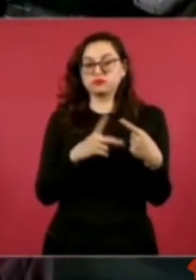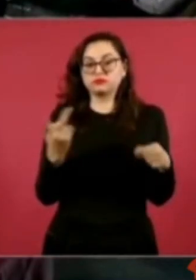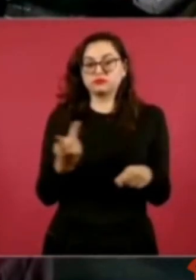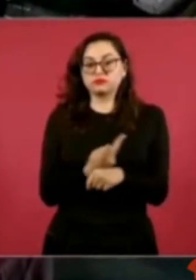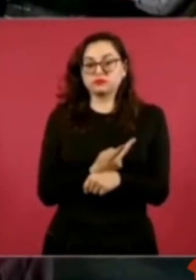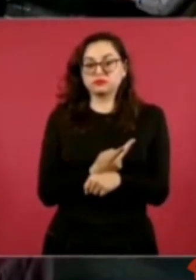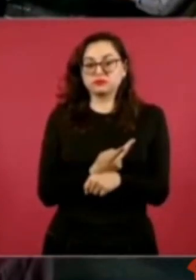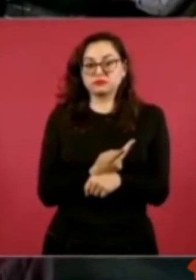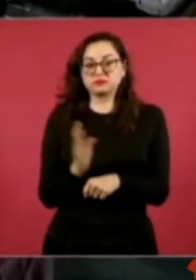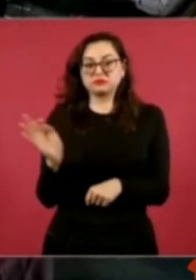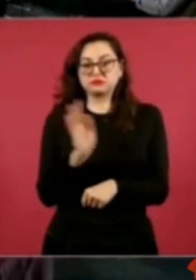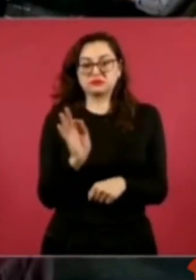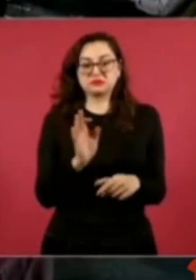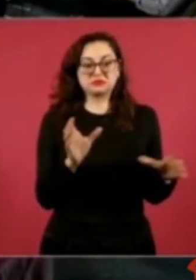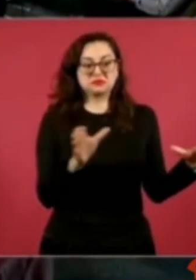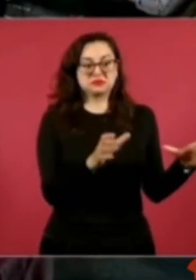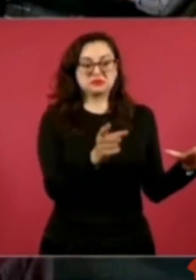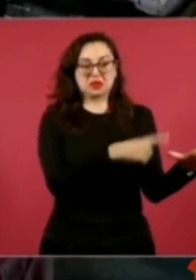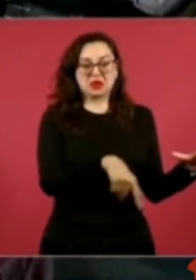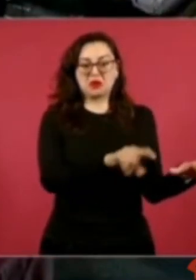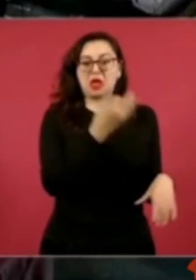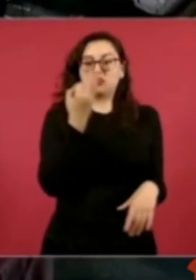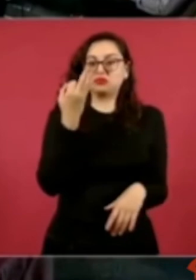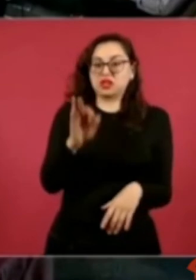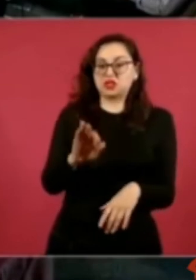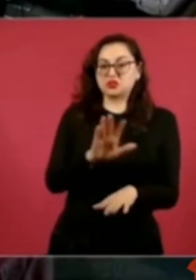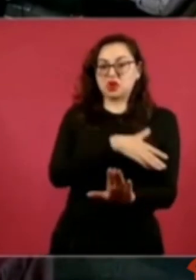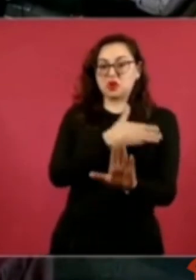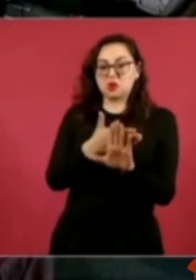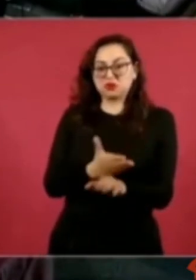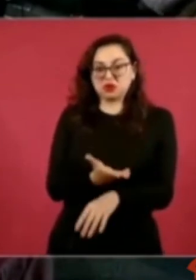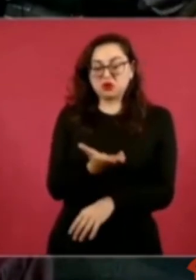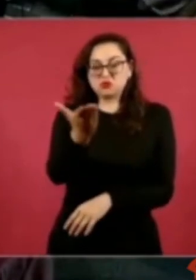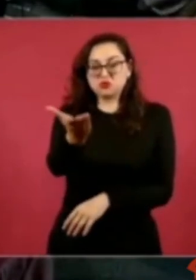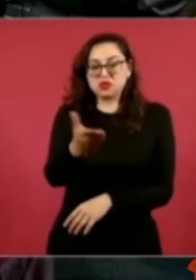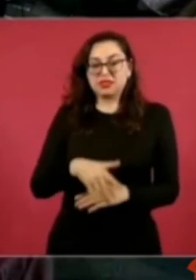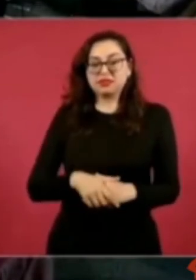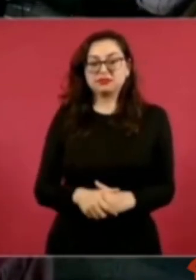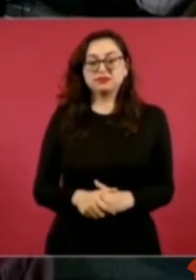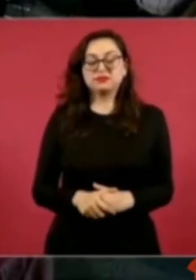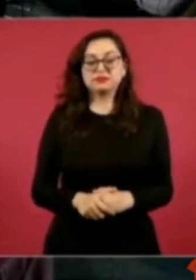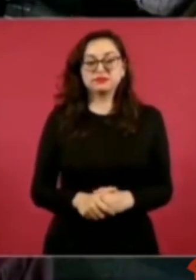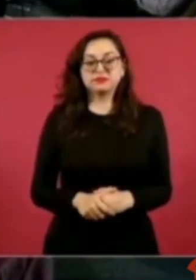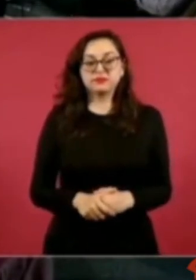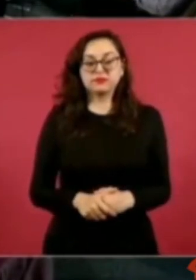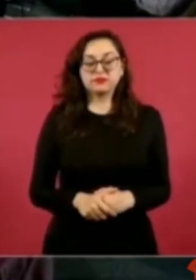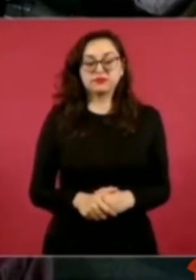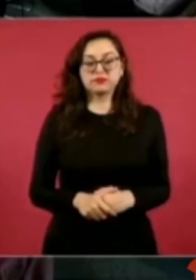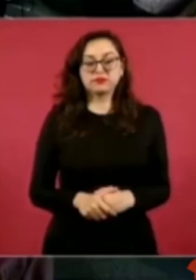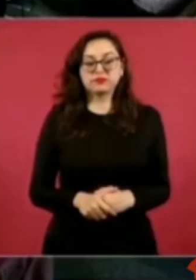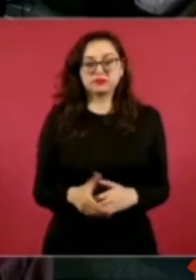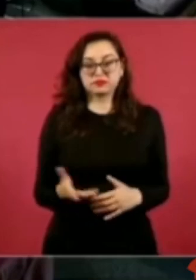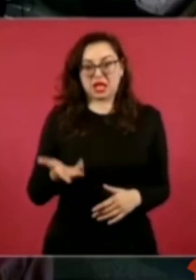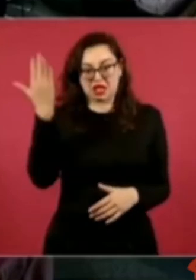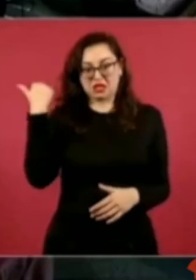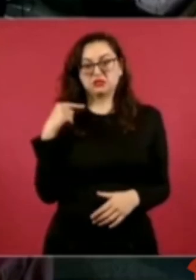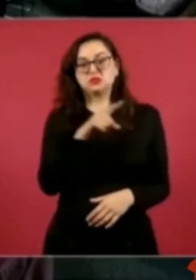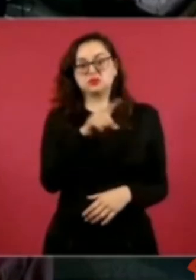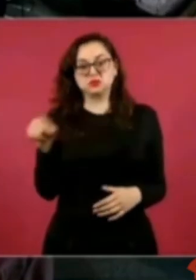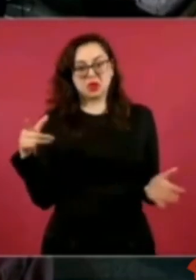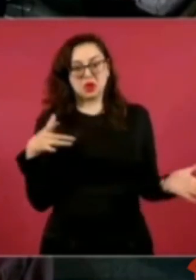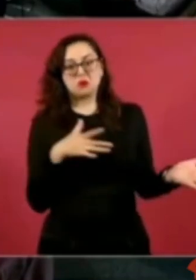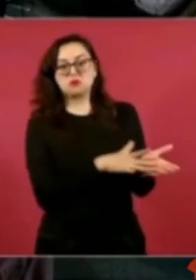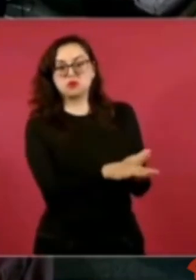los miembros de ese grupo de empresarios que usted designó al inicio de su sexenio? Porque ¿no sería ir en contra del